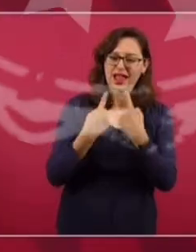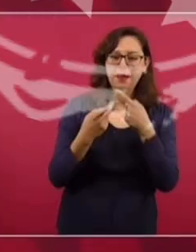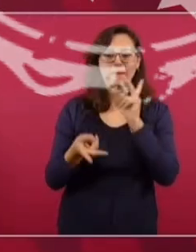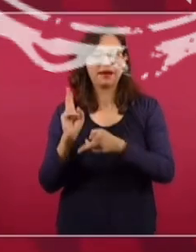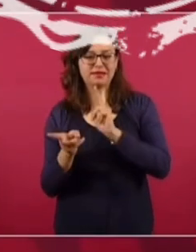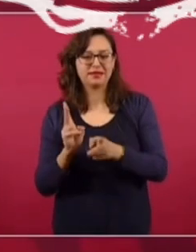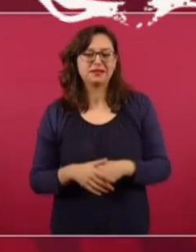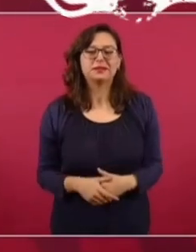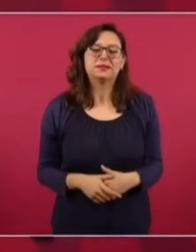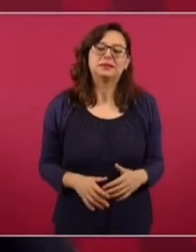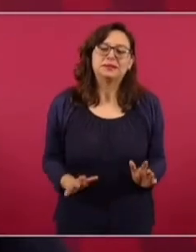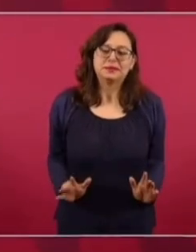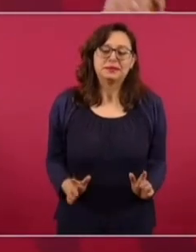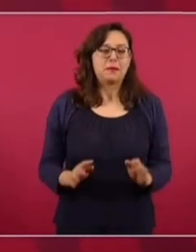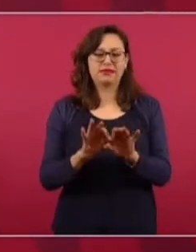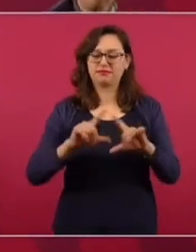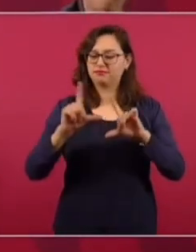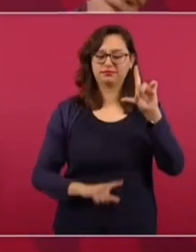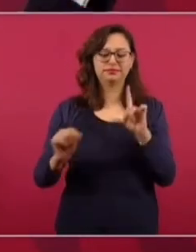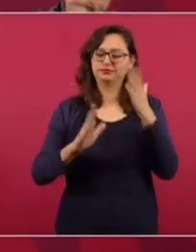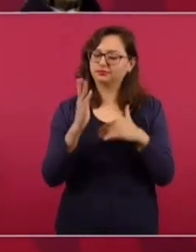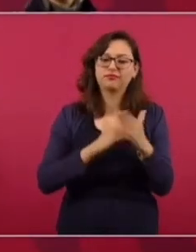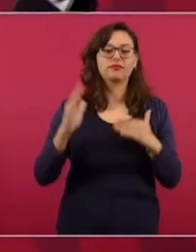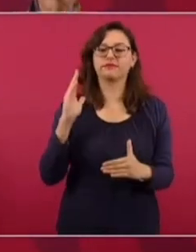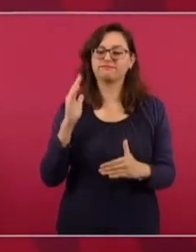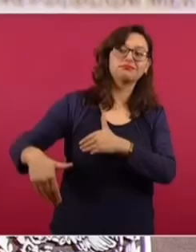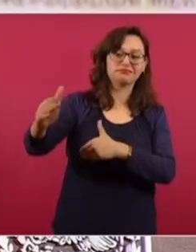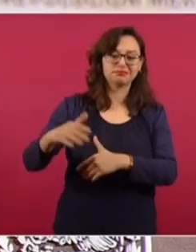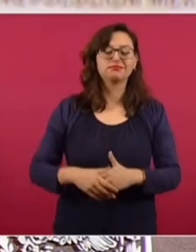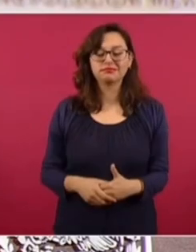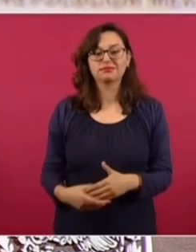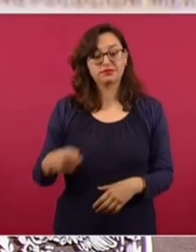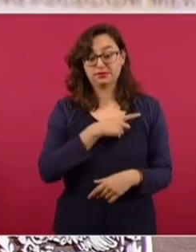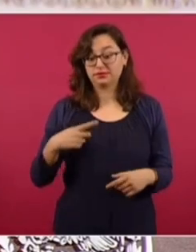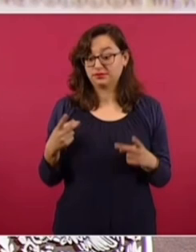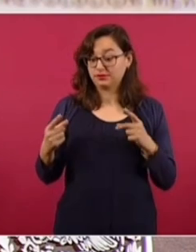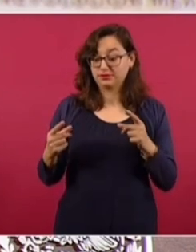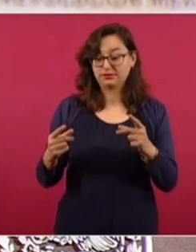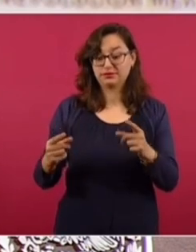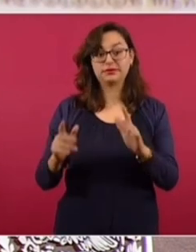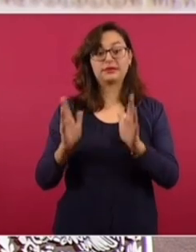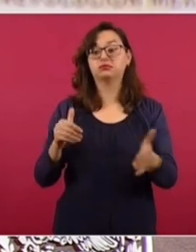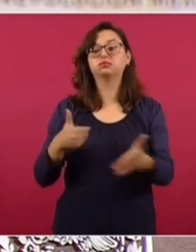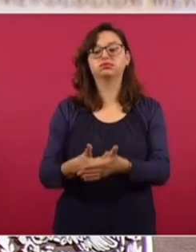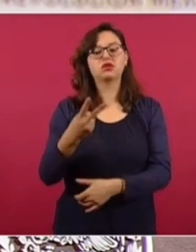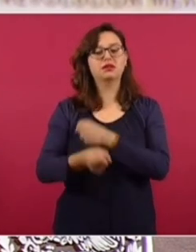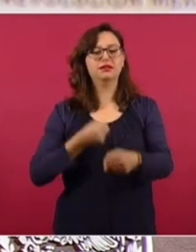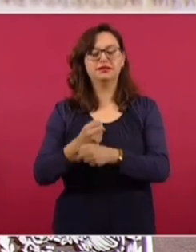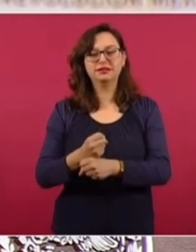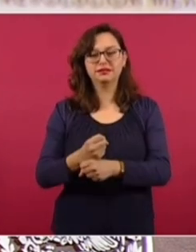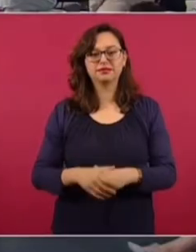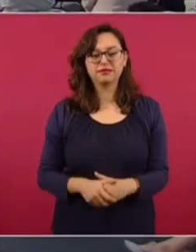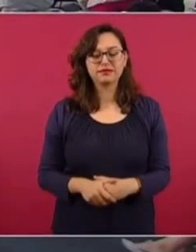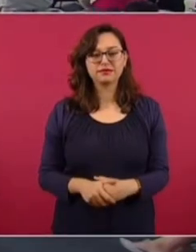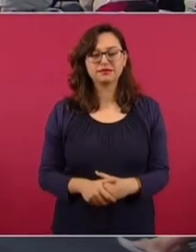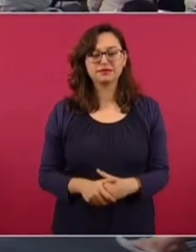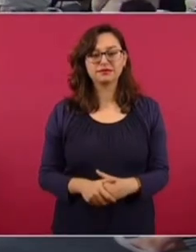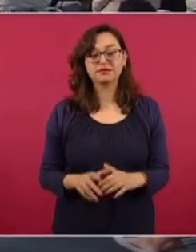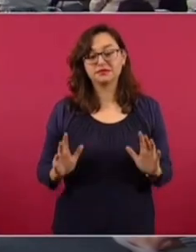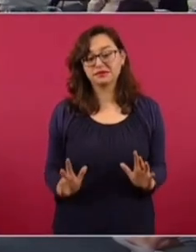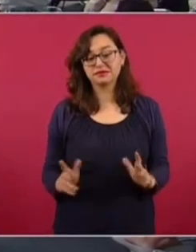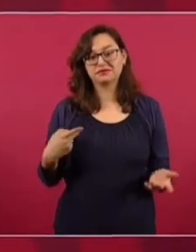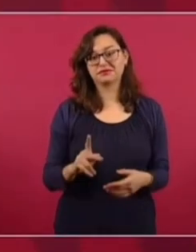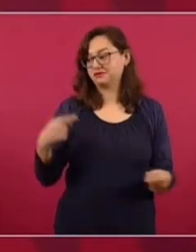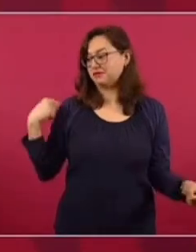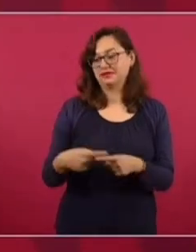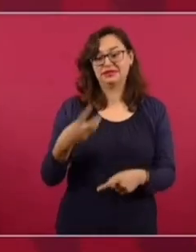La idea es sacar adelante el proyecto, sacar adelante la transformación. Y tenemos que apurarnos porque ya nos quedan dos años. Claro que sí, en menos